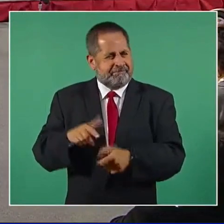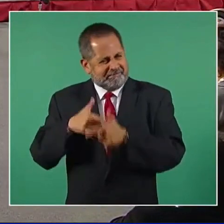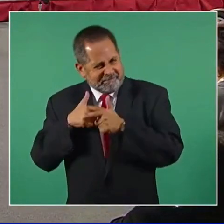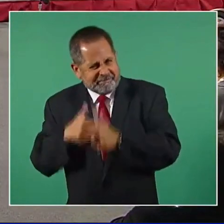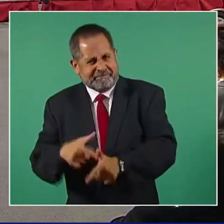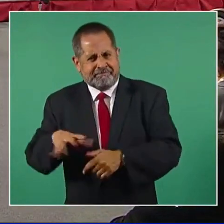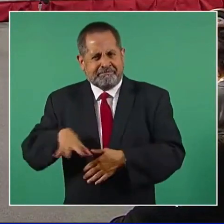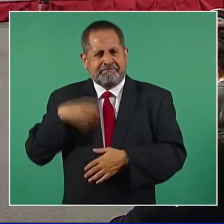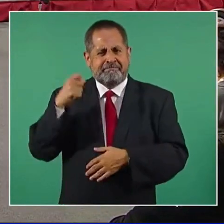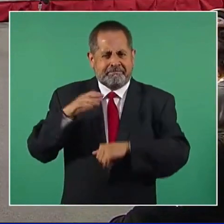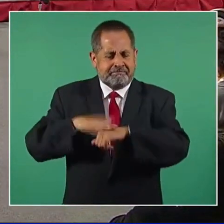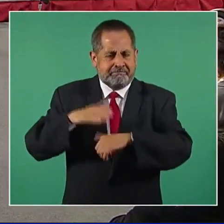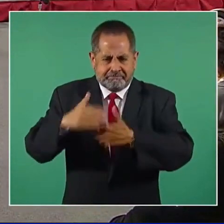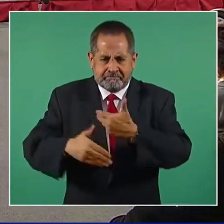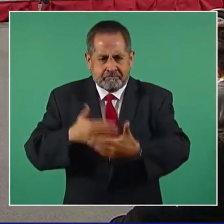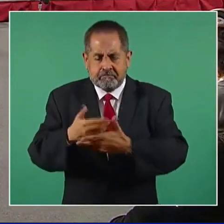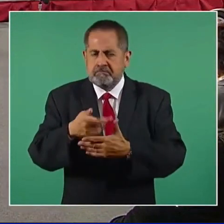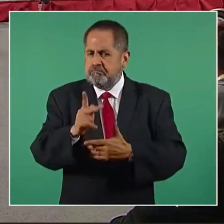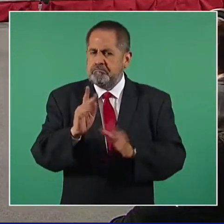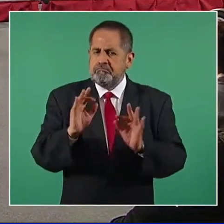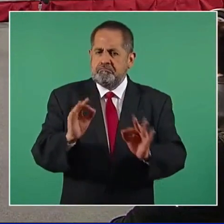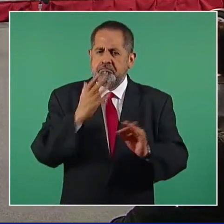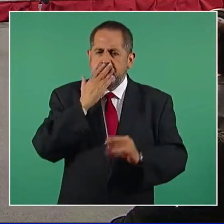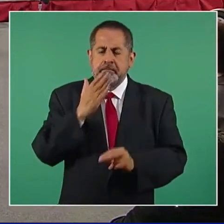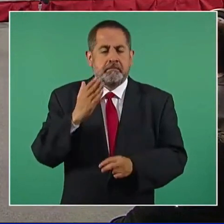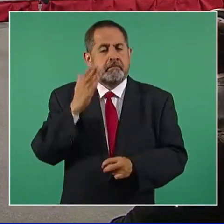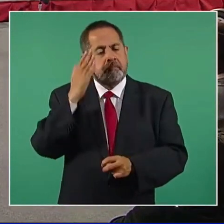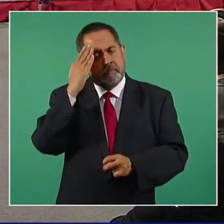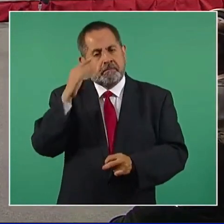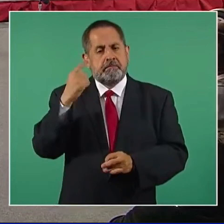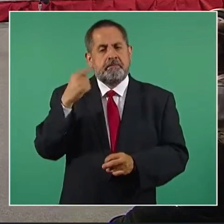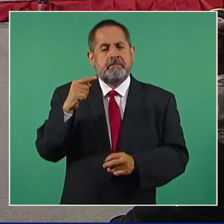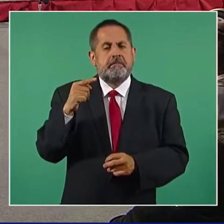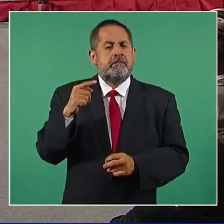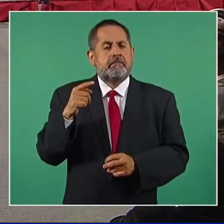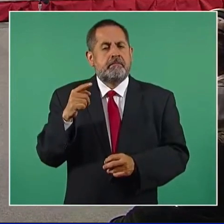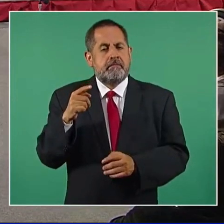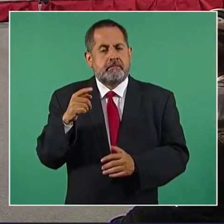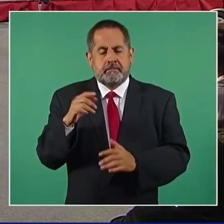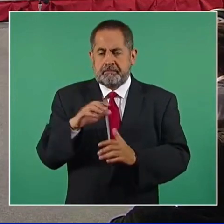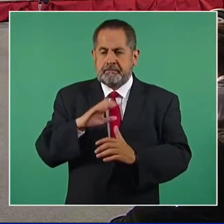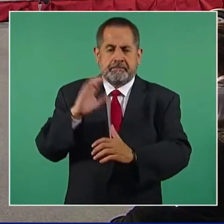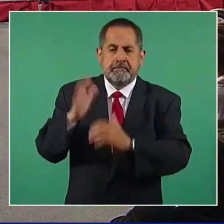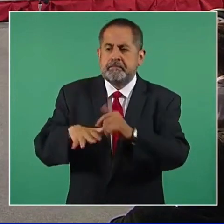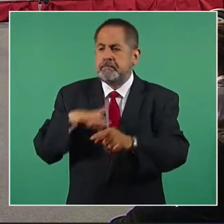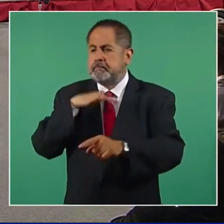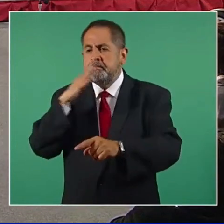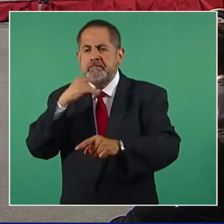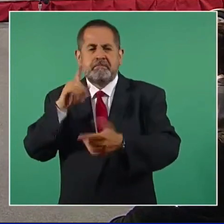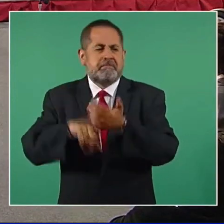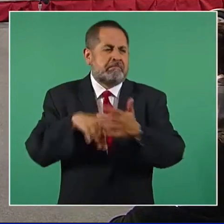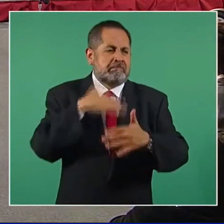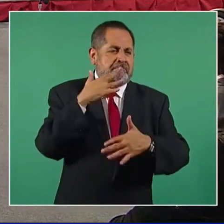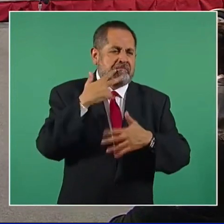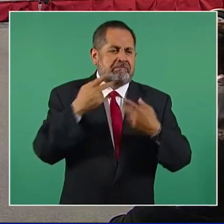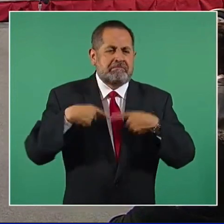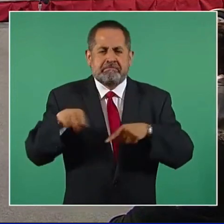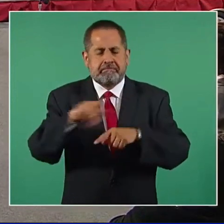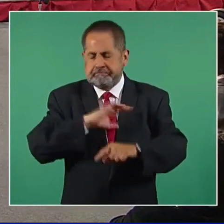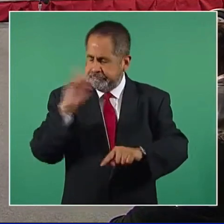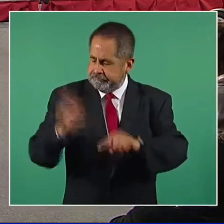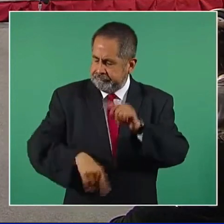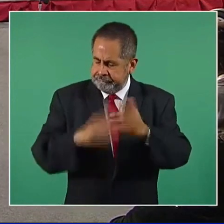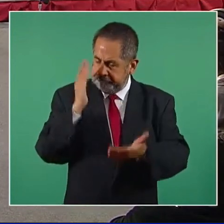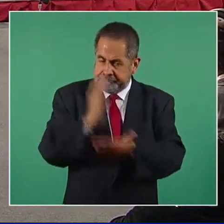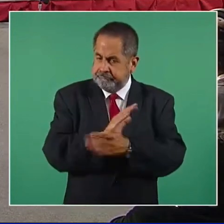pero para que se acabe por completo la corrupción, que